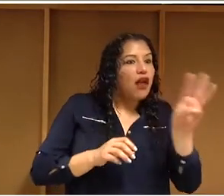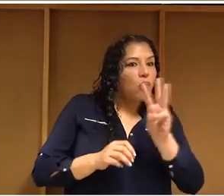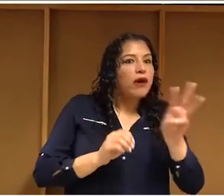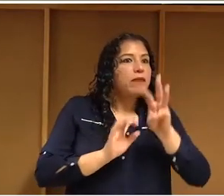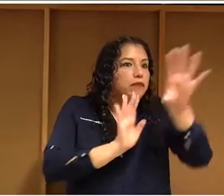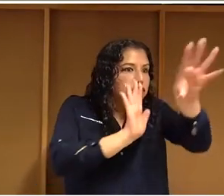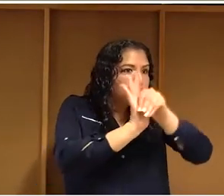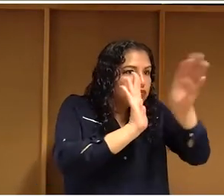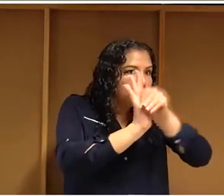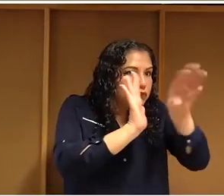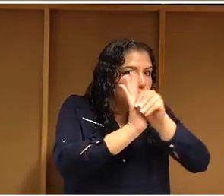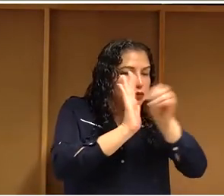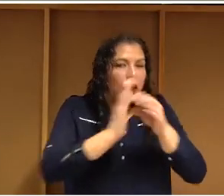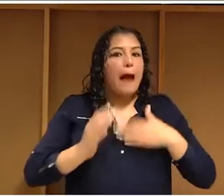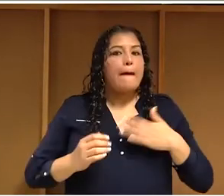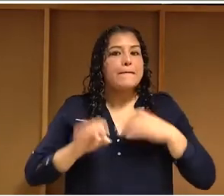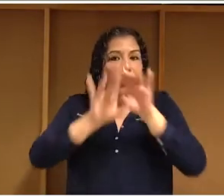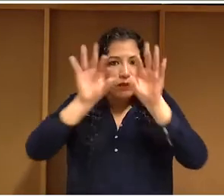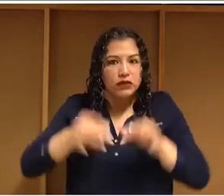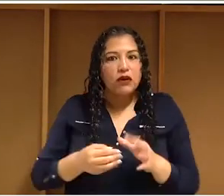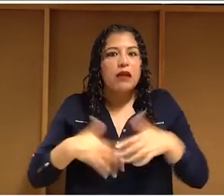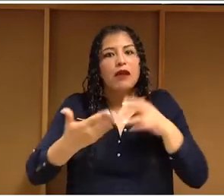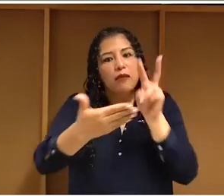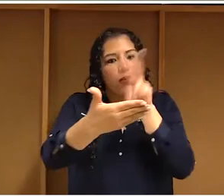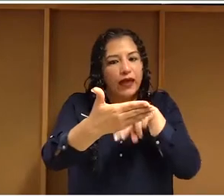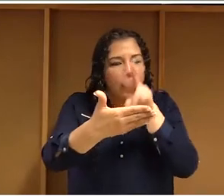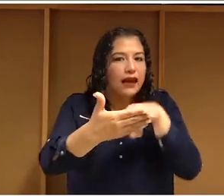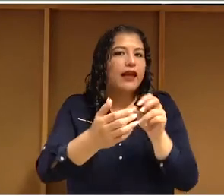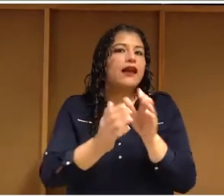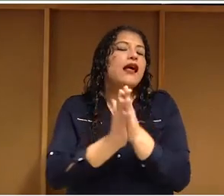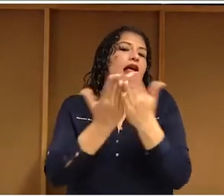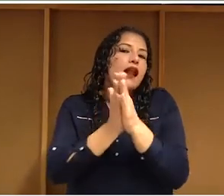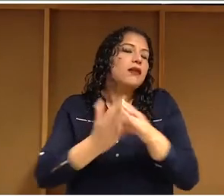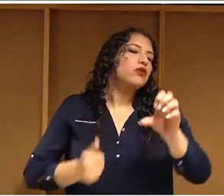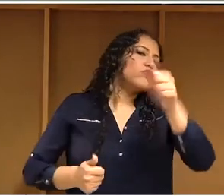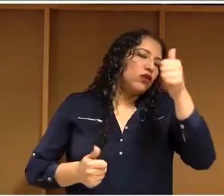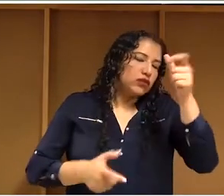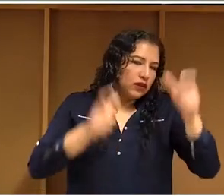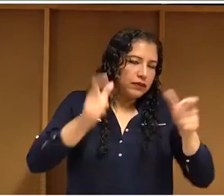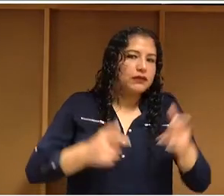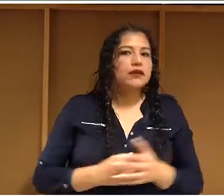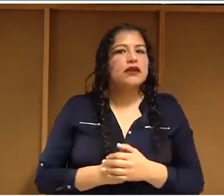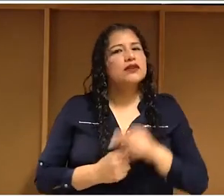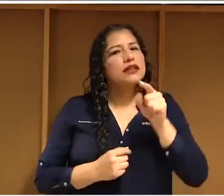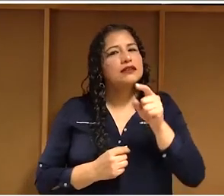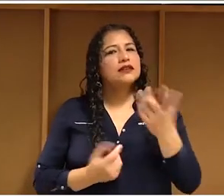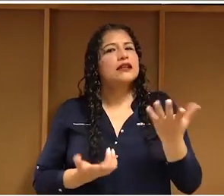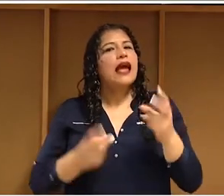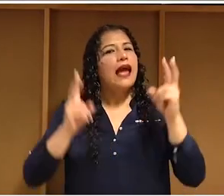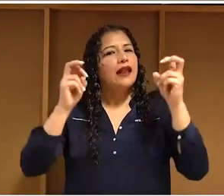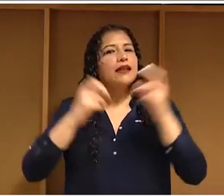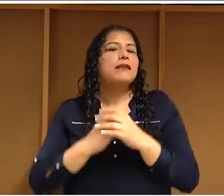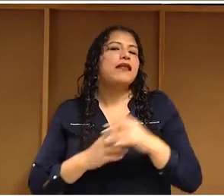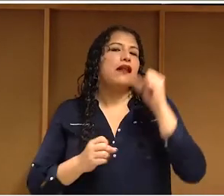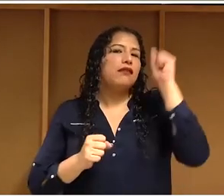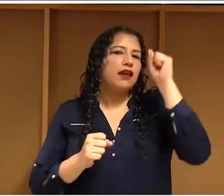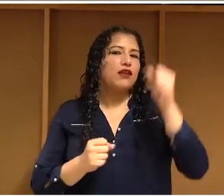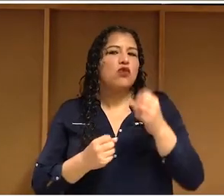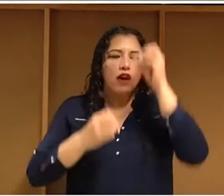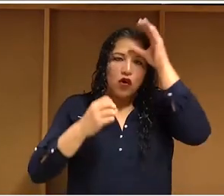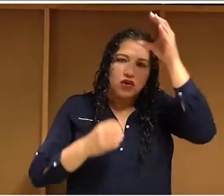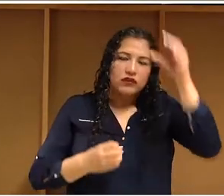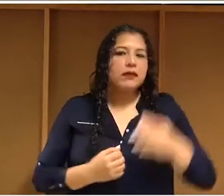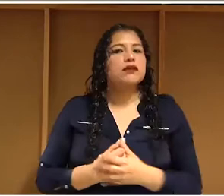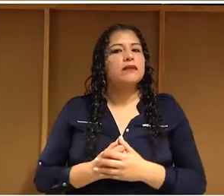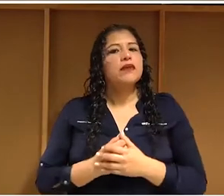Entonces ese es el primer derecho que quería compartir con ustedes el de acceso a la cultura y al conocimiento y el otro es el derecho a compartir que